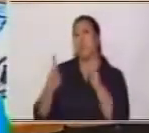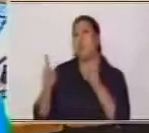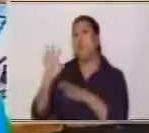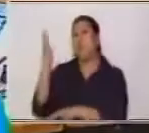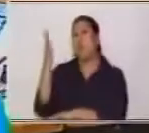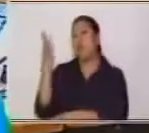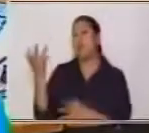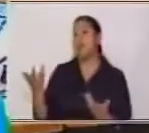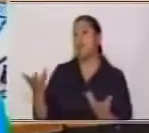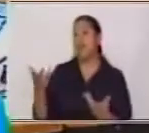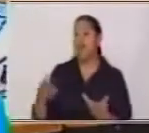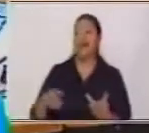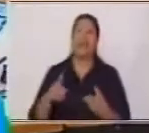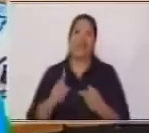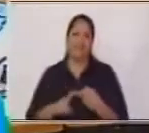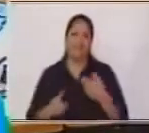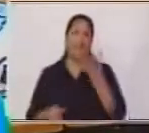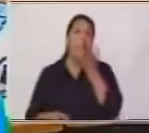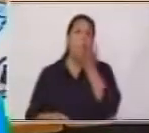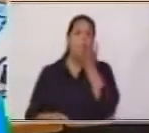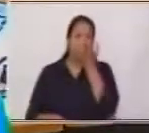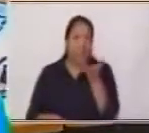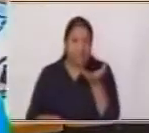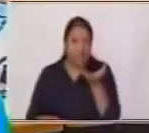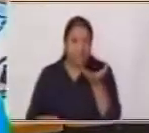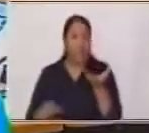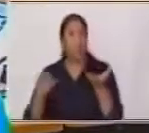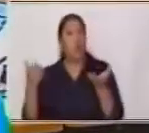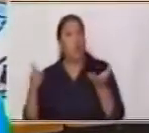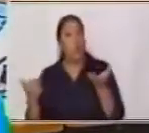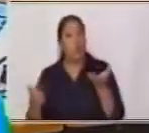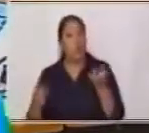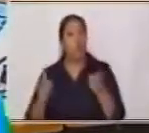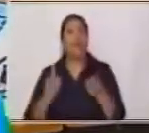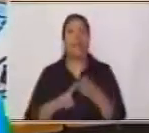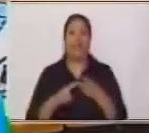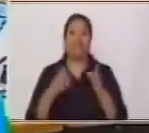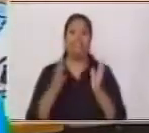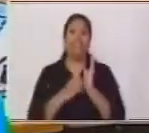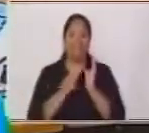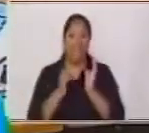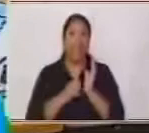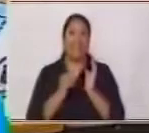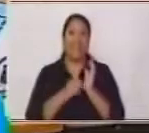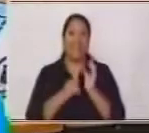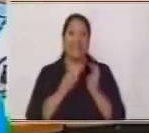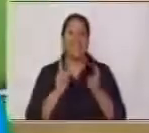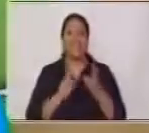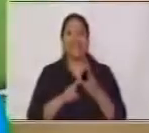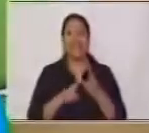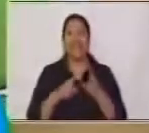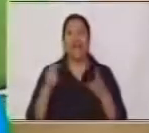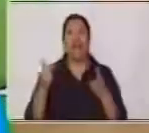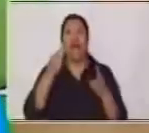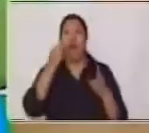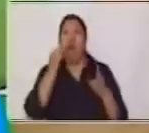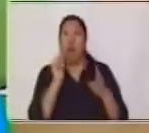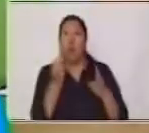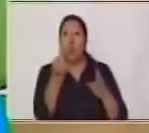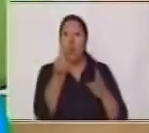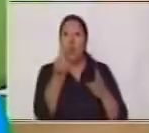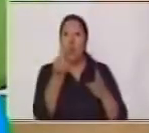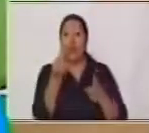de manzanas Muy bien De naranjas Exacto De uvas también